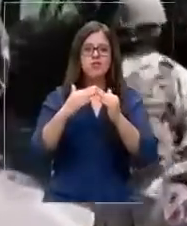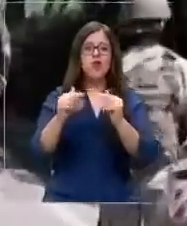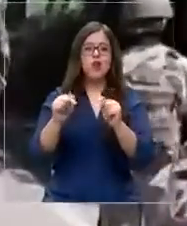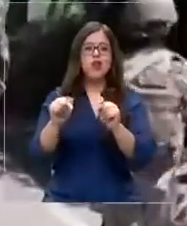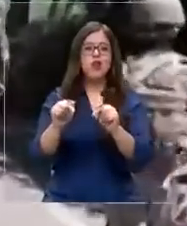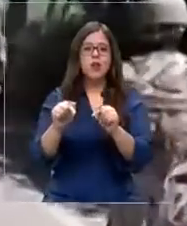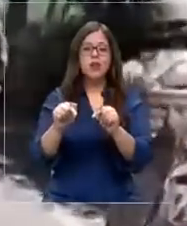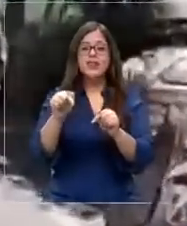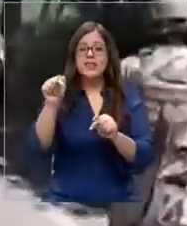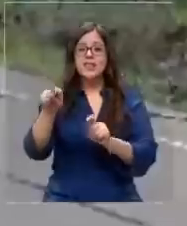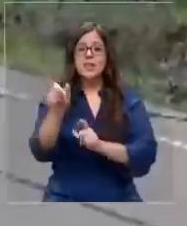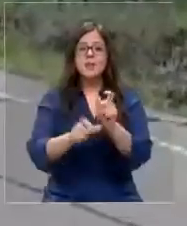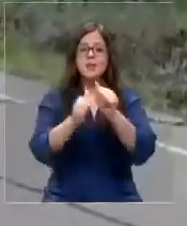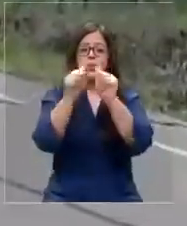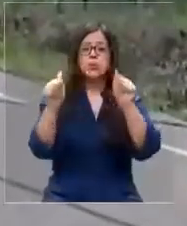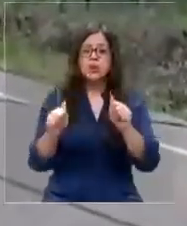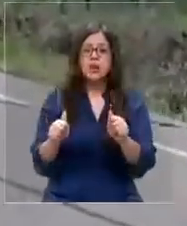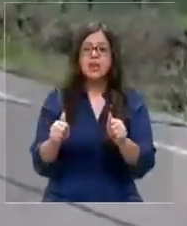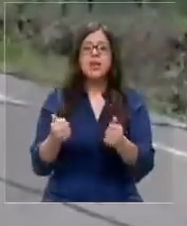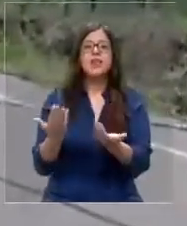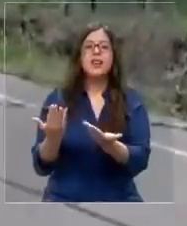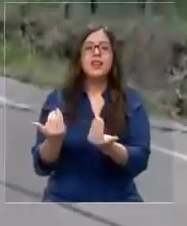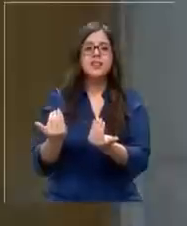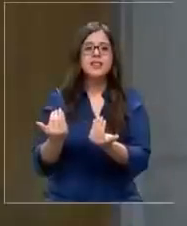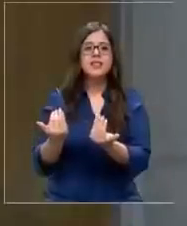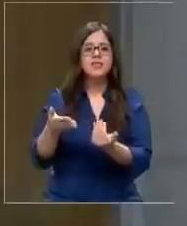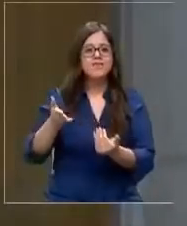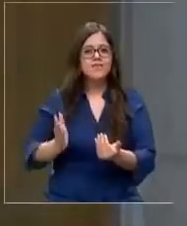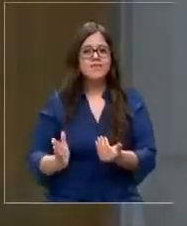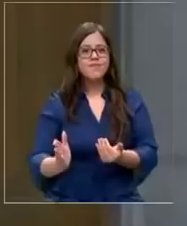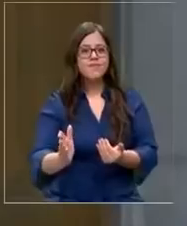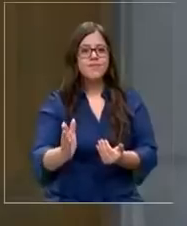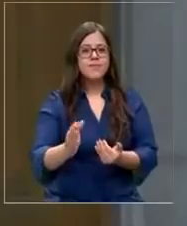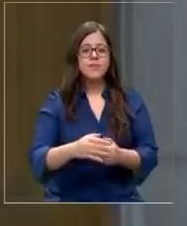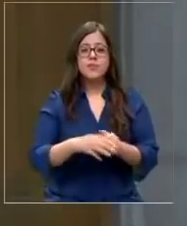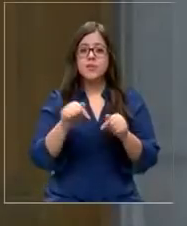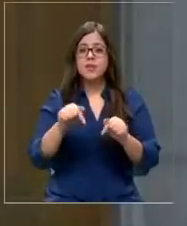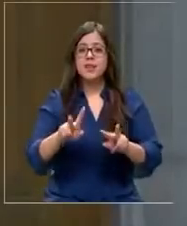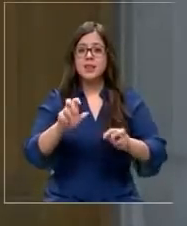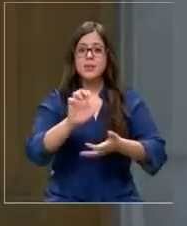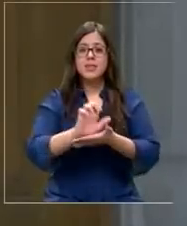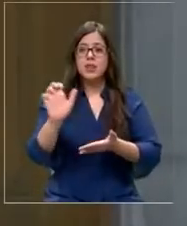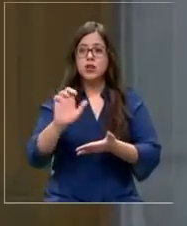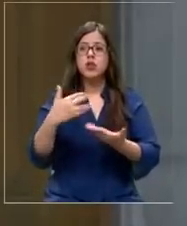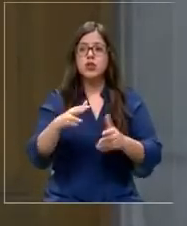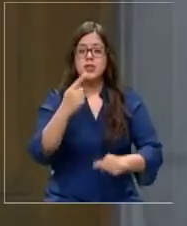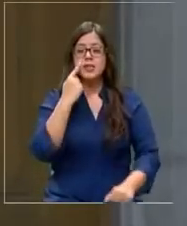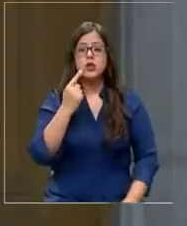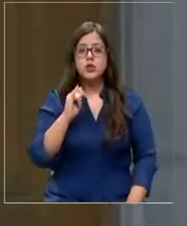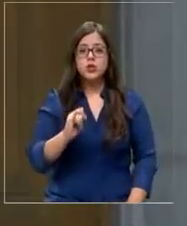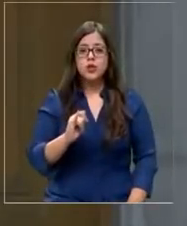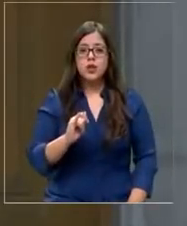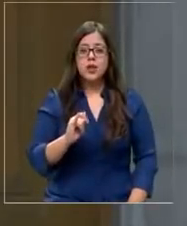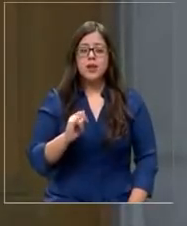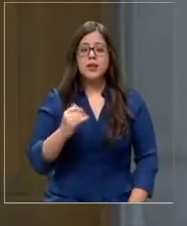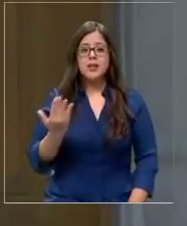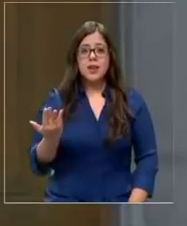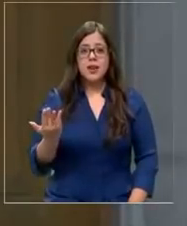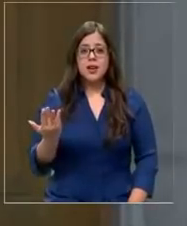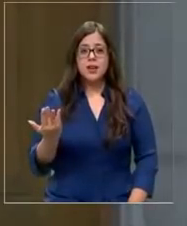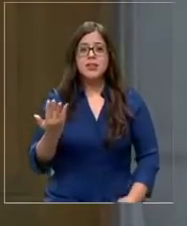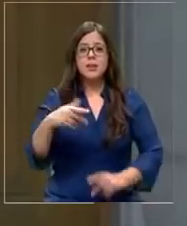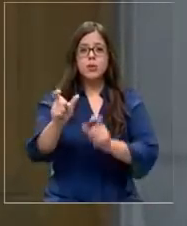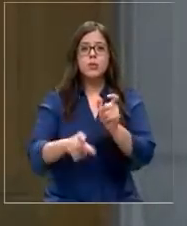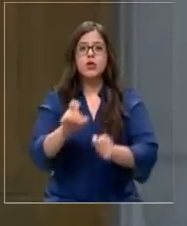autoridades en ejercicio insisten en la necesidad de mantenerlo. La opinión sobre el estado de excepción ya es bien conocida por parte de